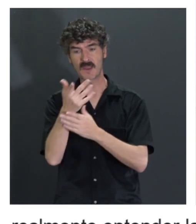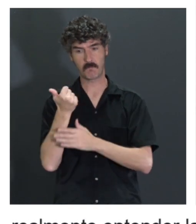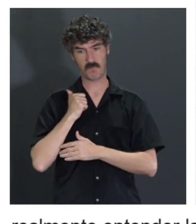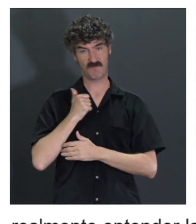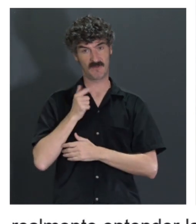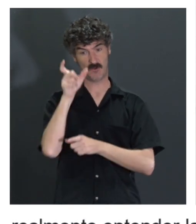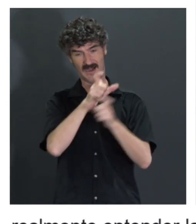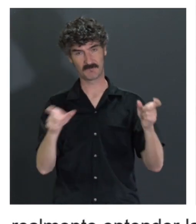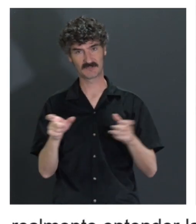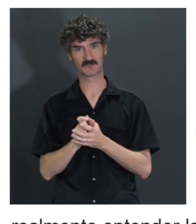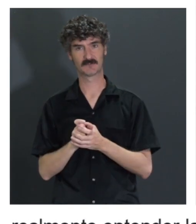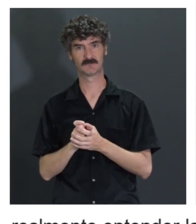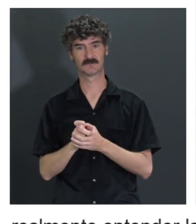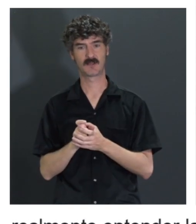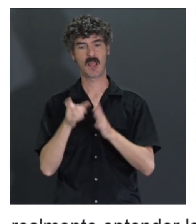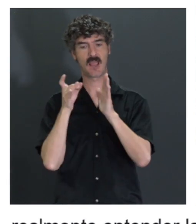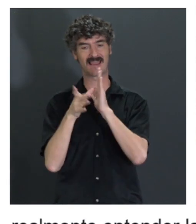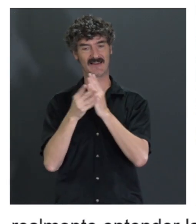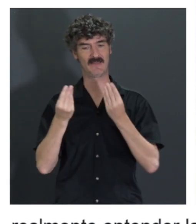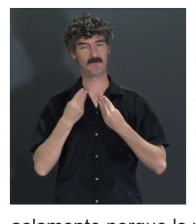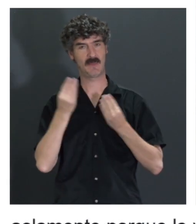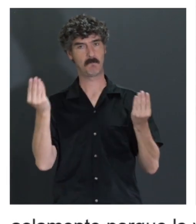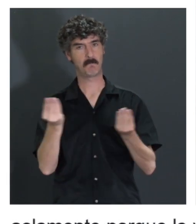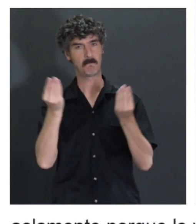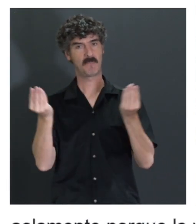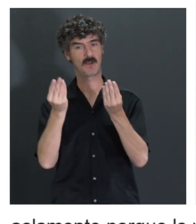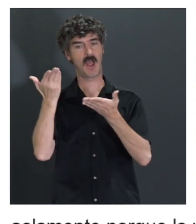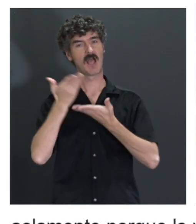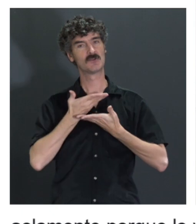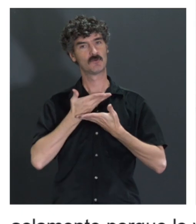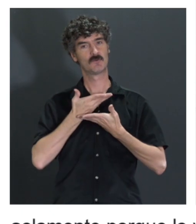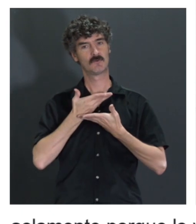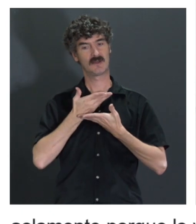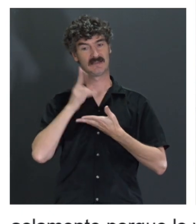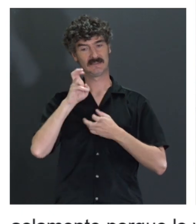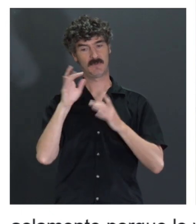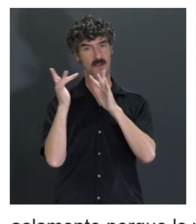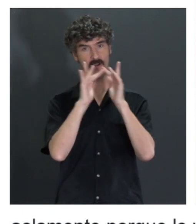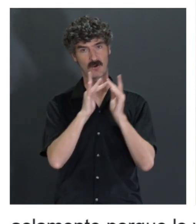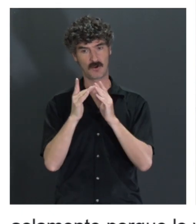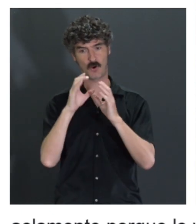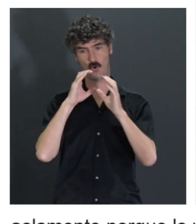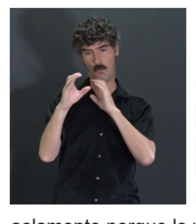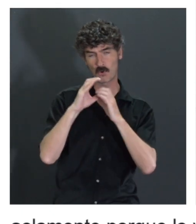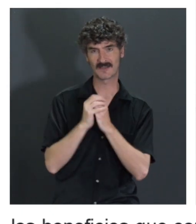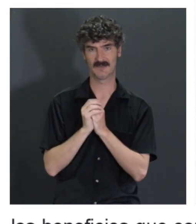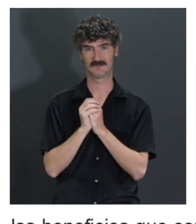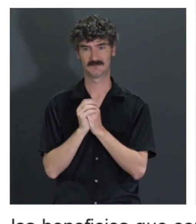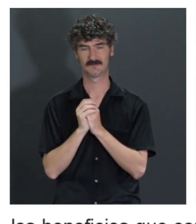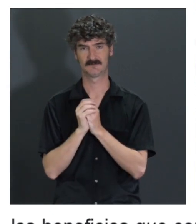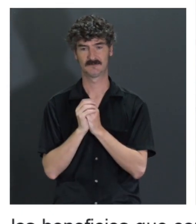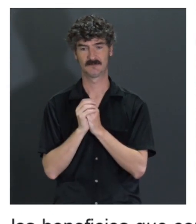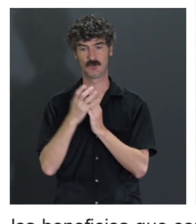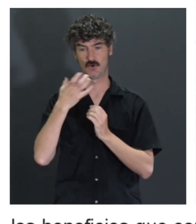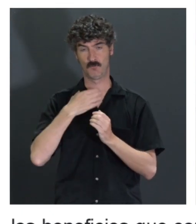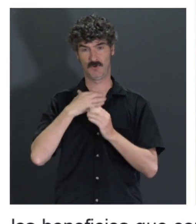comentado antes mejora la calidad de vida de las personas ayuda a comunicar a las personas cuando por ejemplo no